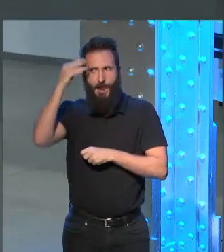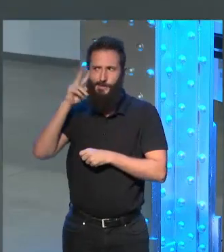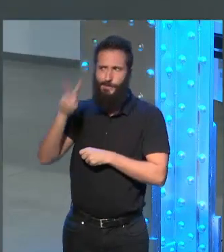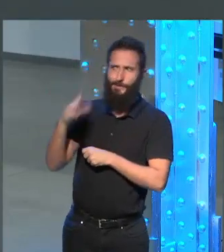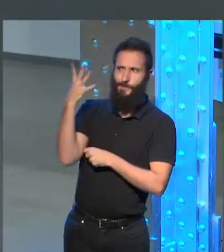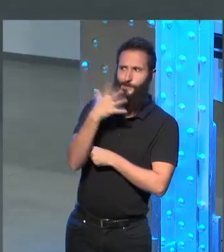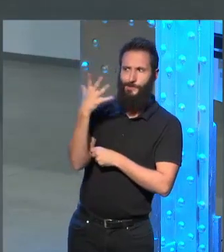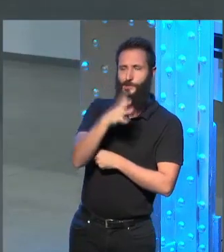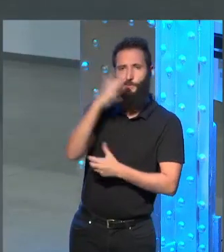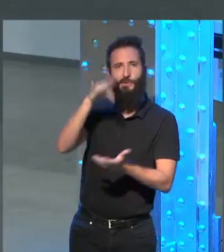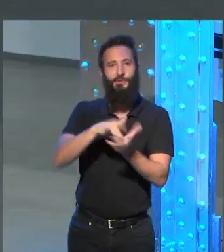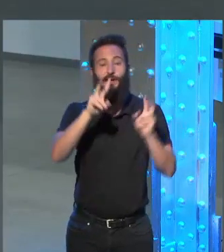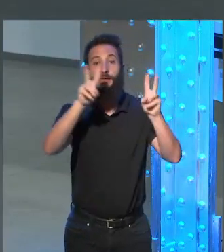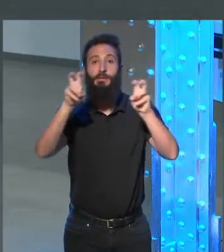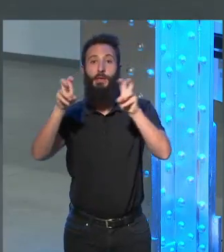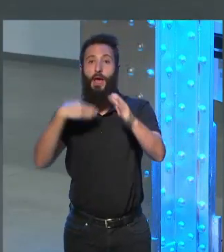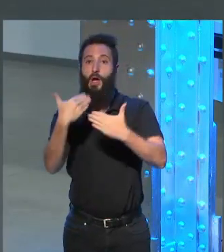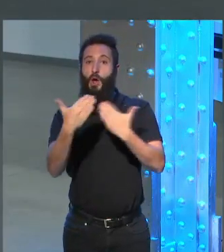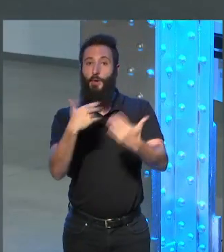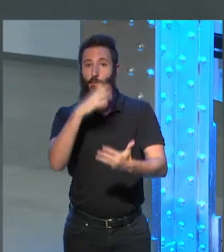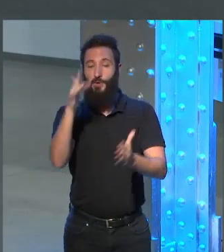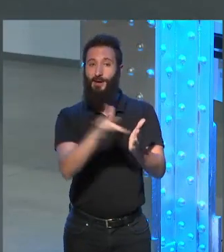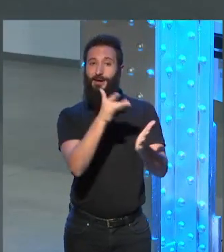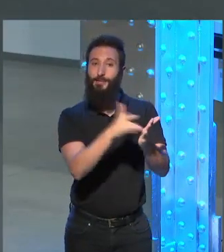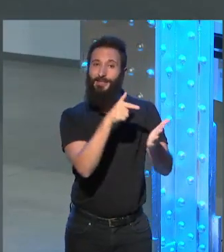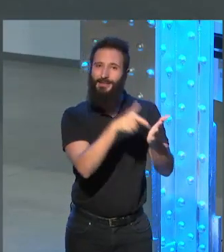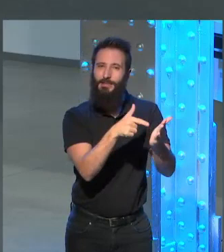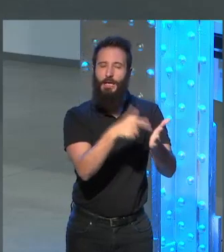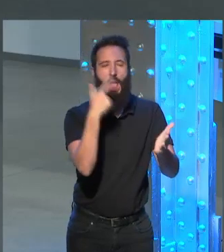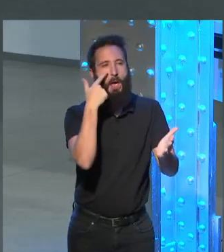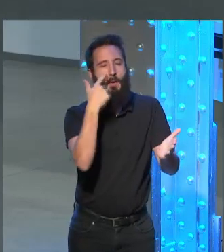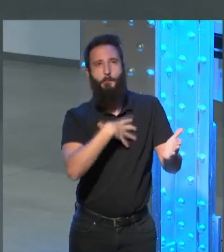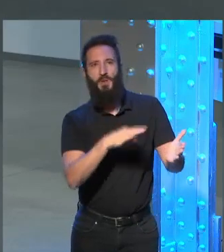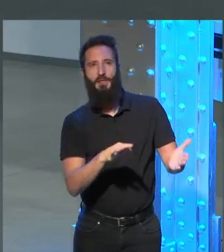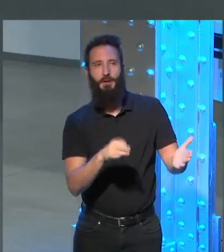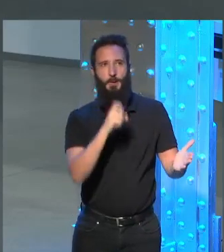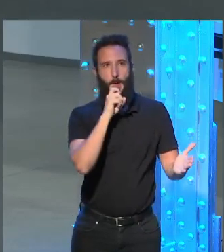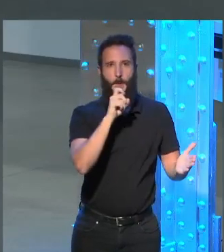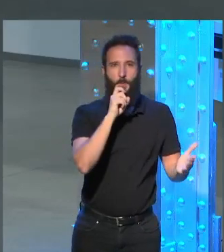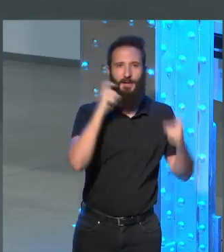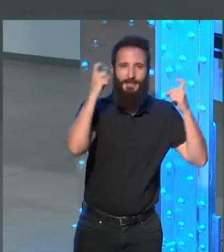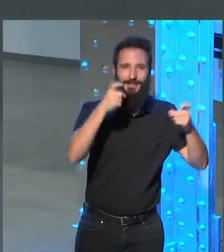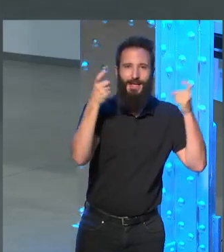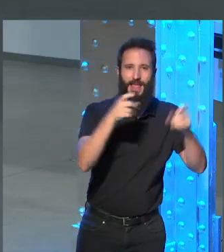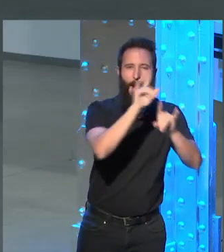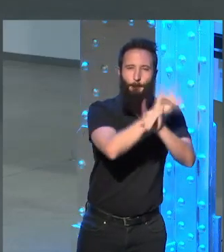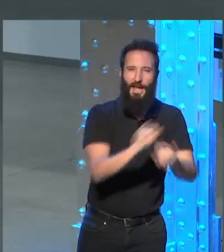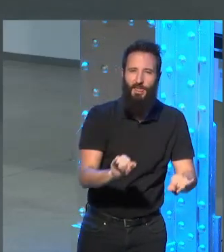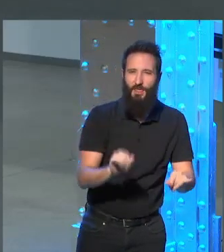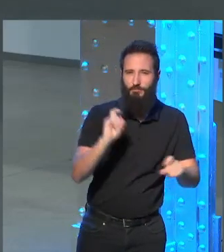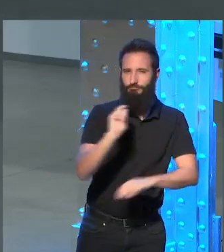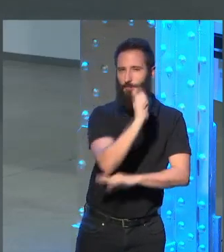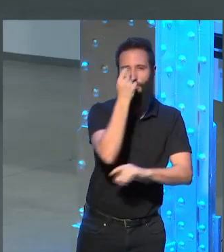de conversación sobre cómo la revista podía de alguna manera apaciguar amansar